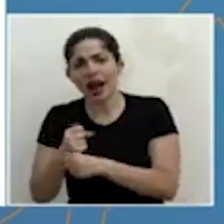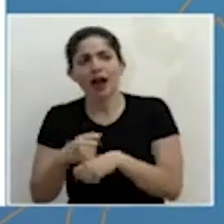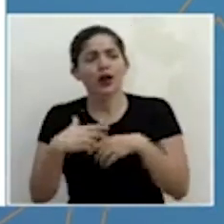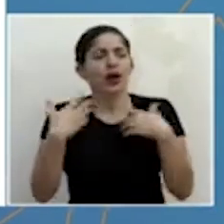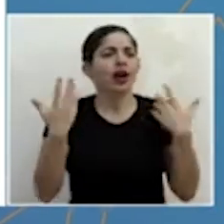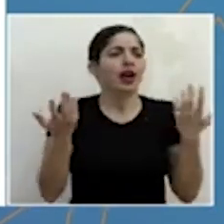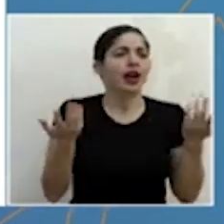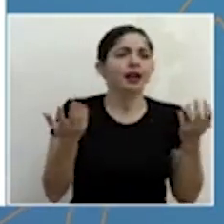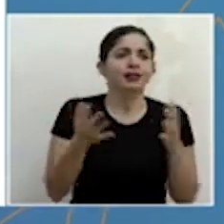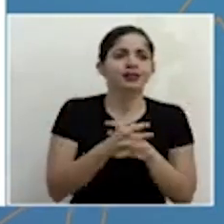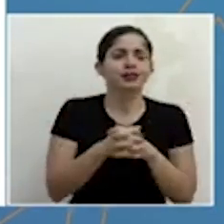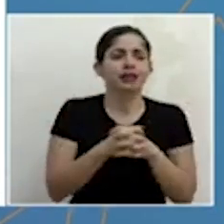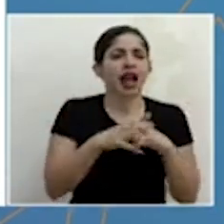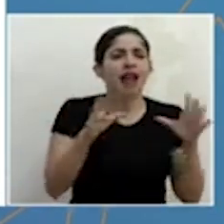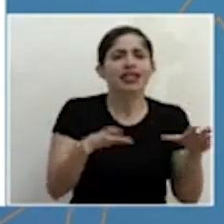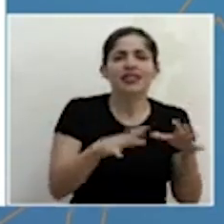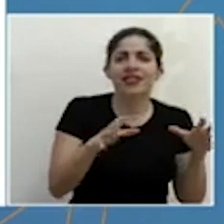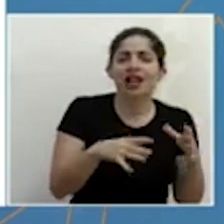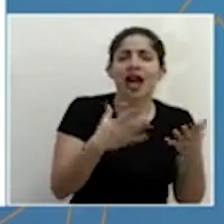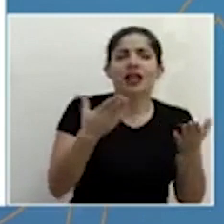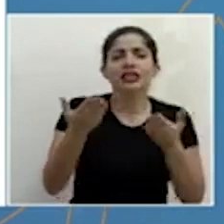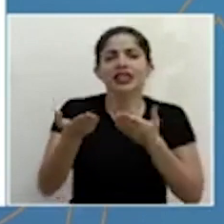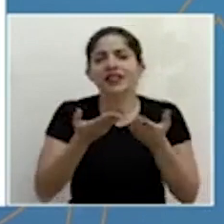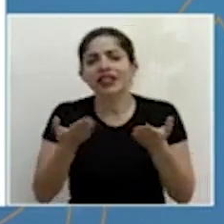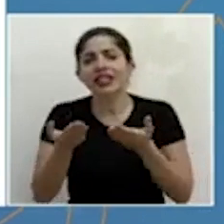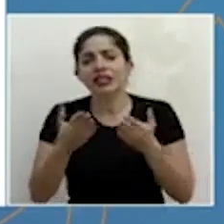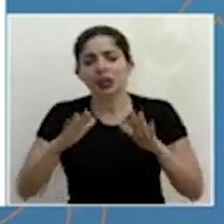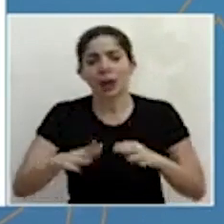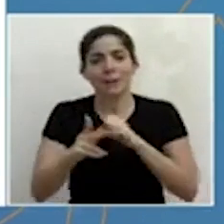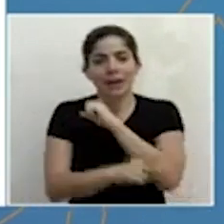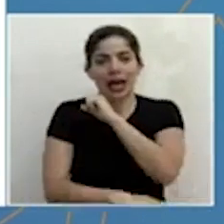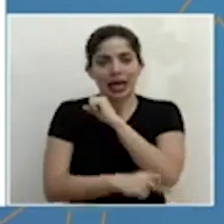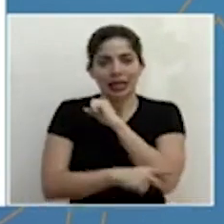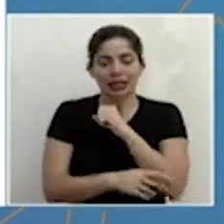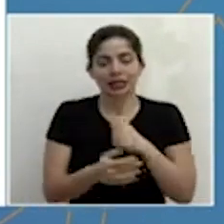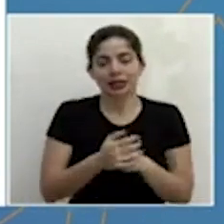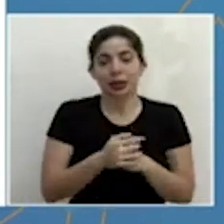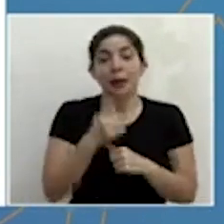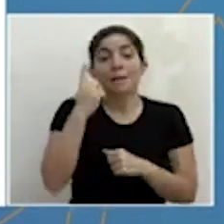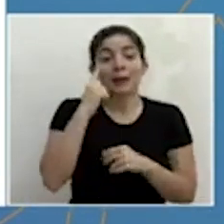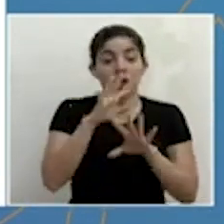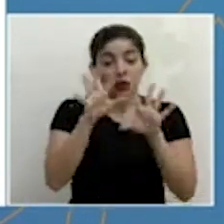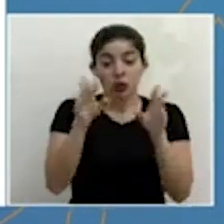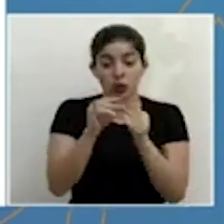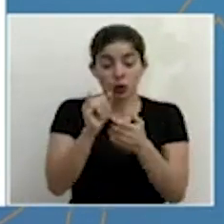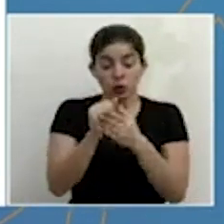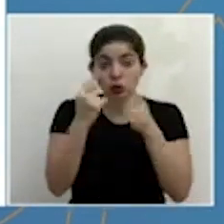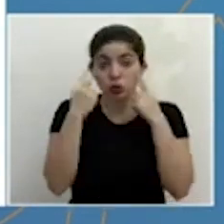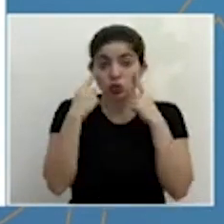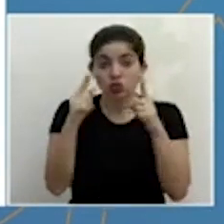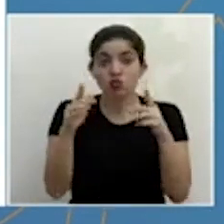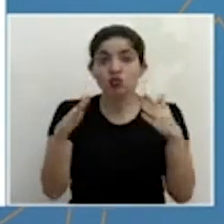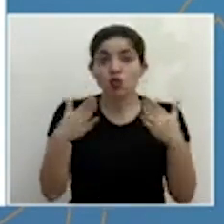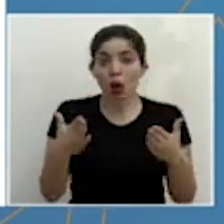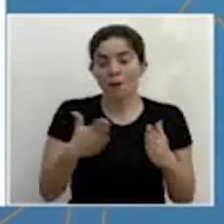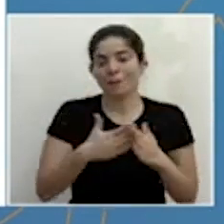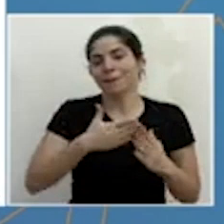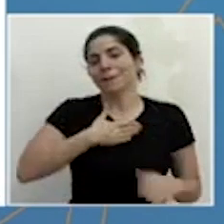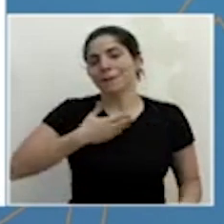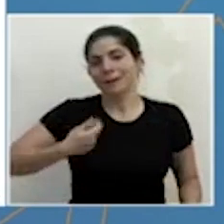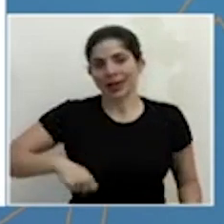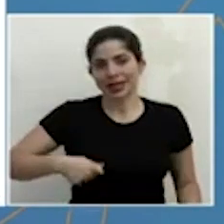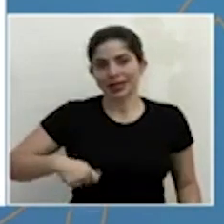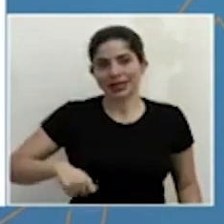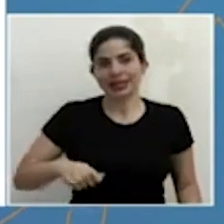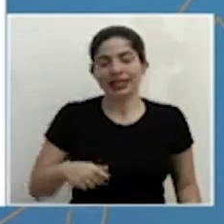las actividades y los servicios en nuestro país para eso la presidencia de la república